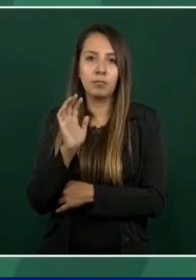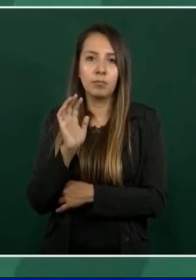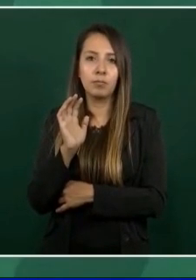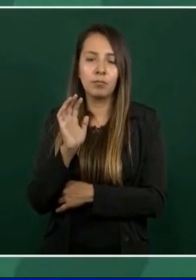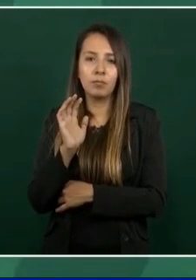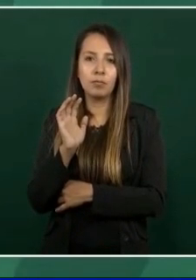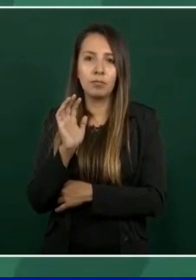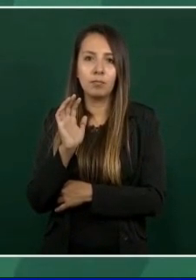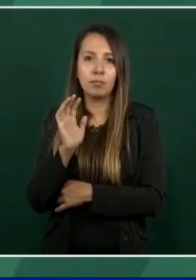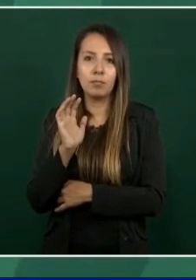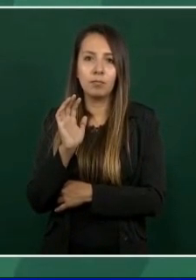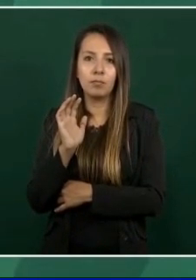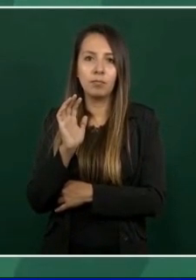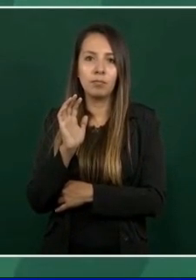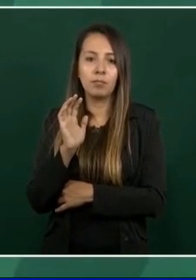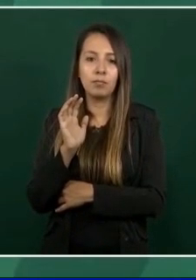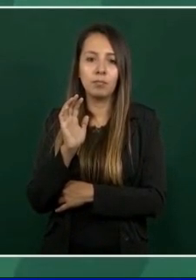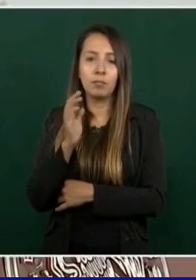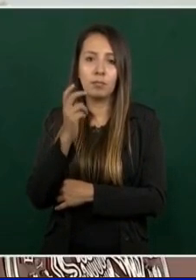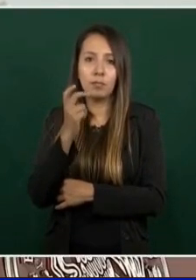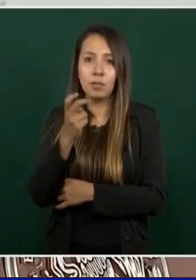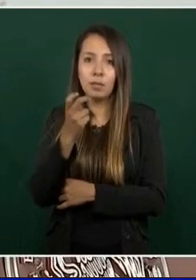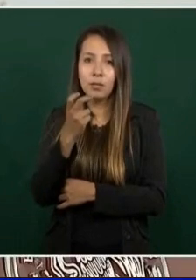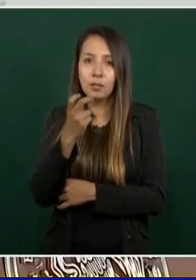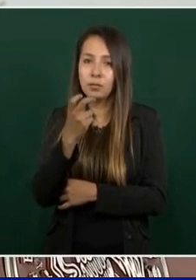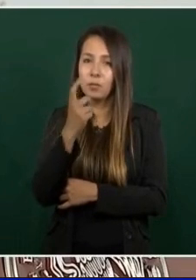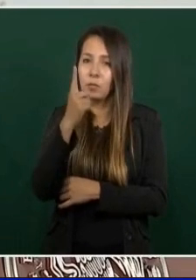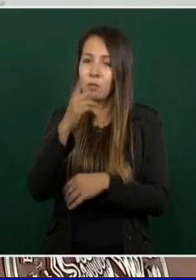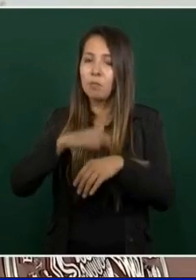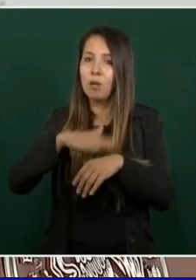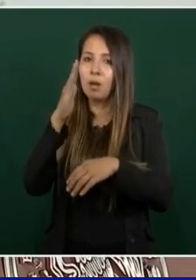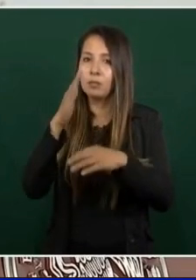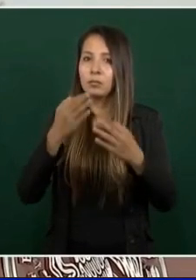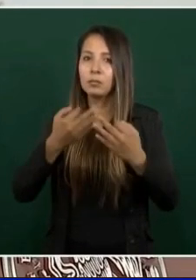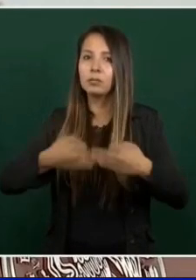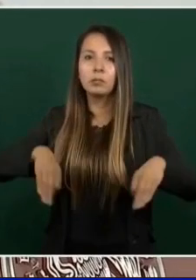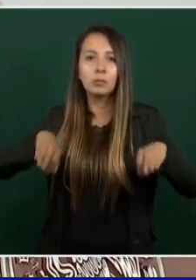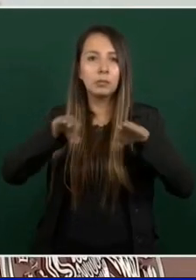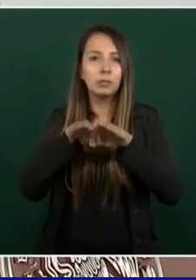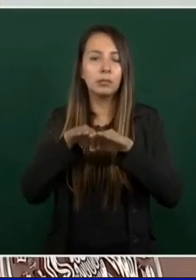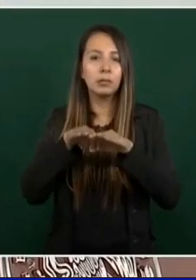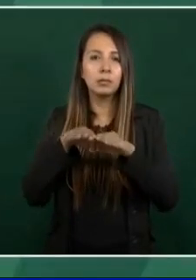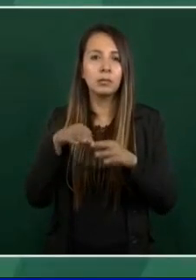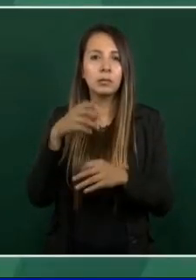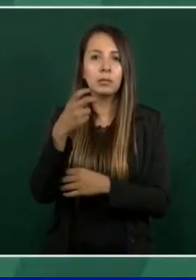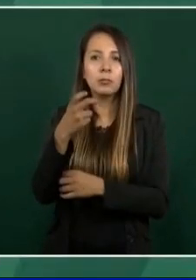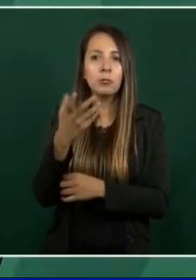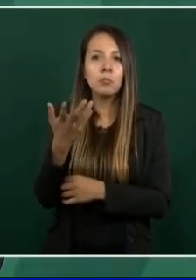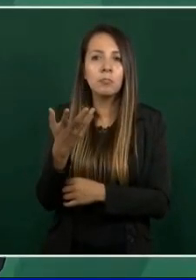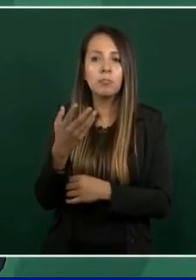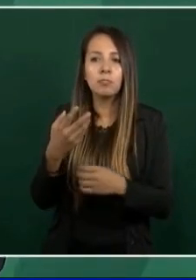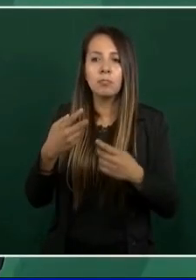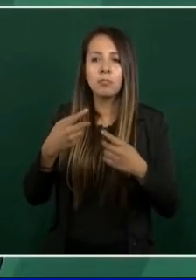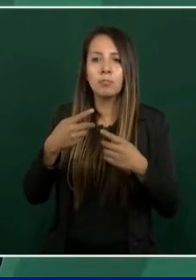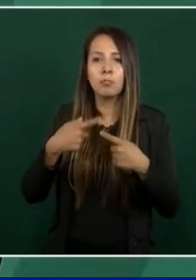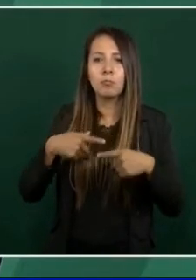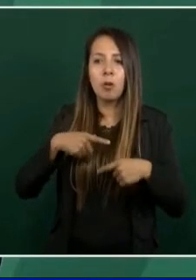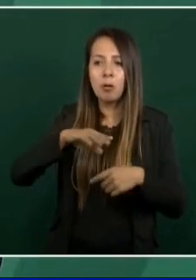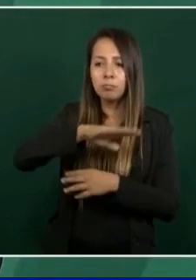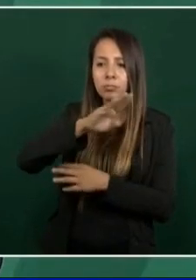lo más importante, no hubieron pérdidas de vidas humanas,